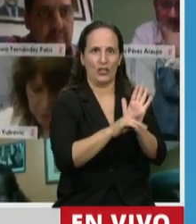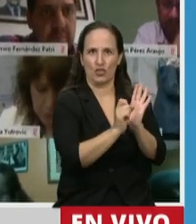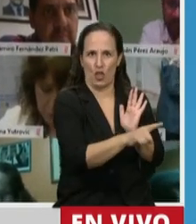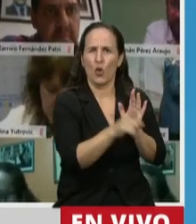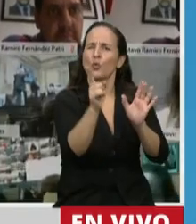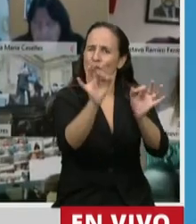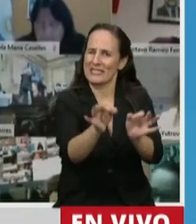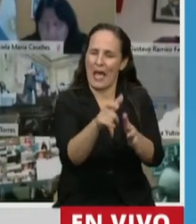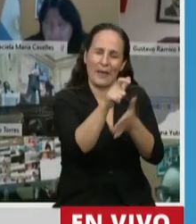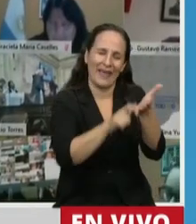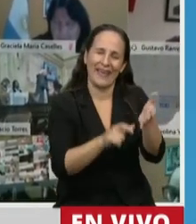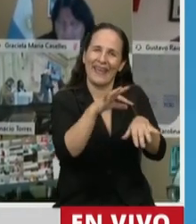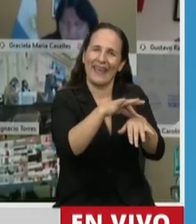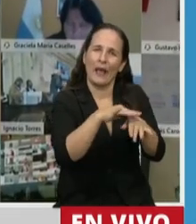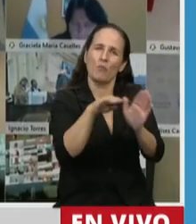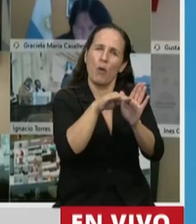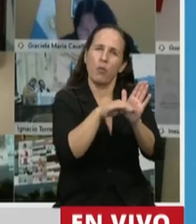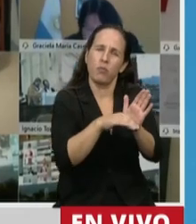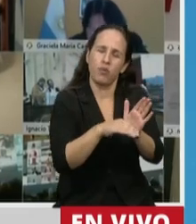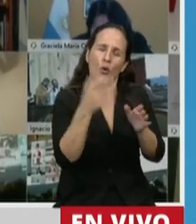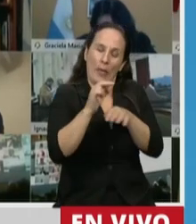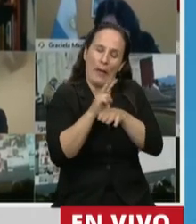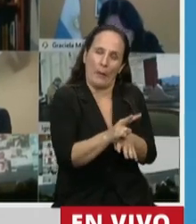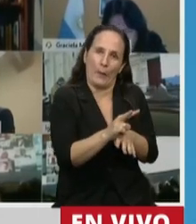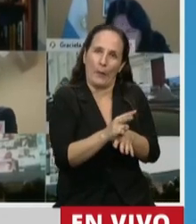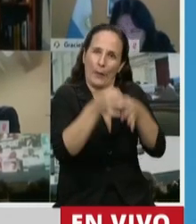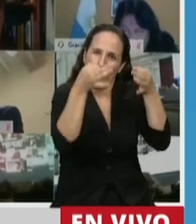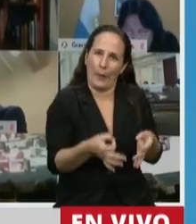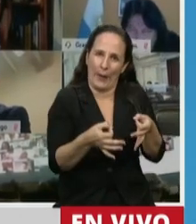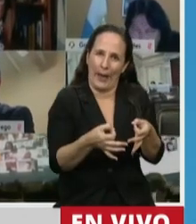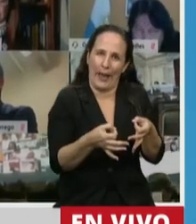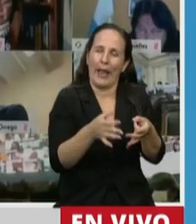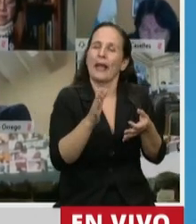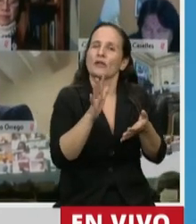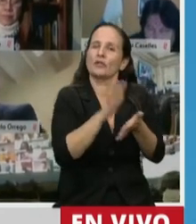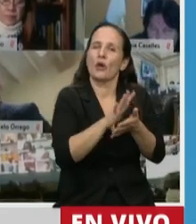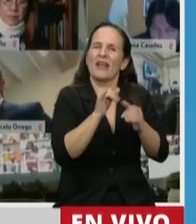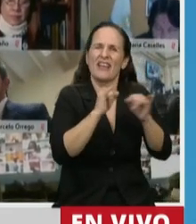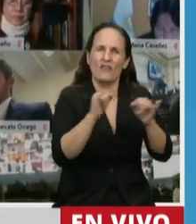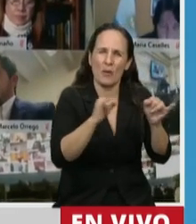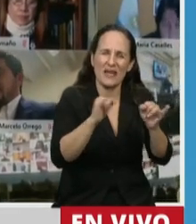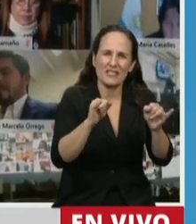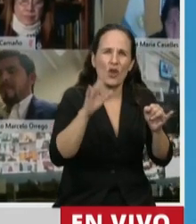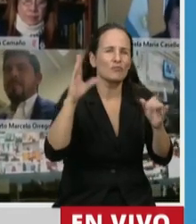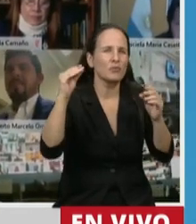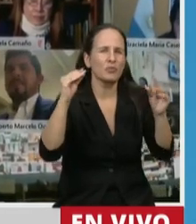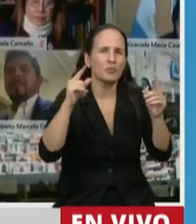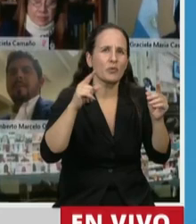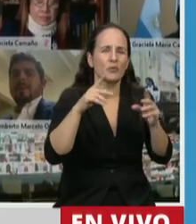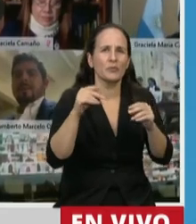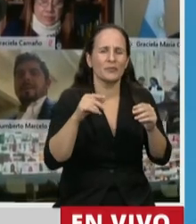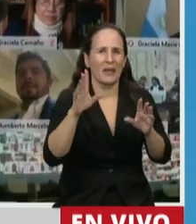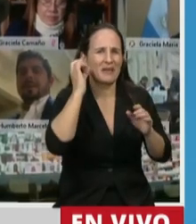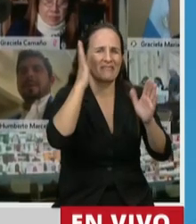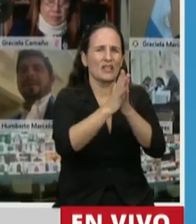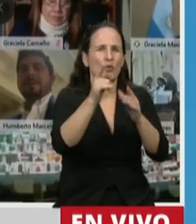prescripción médica deben ser resguardados del acceso de la población. Disculpe, diputado.